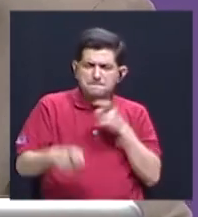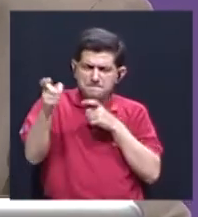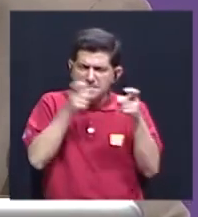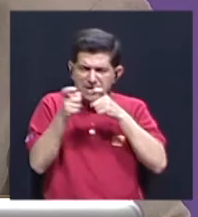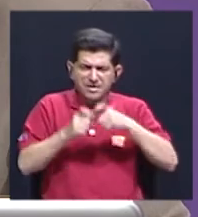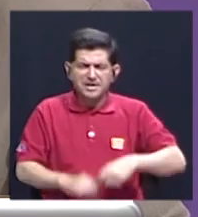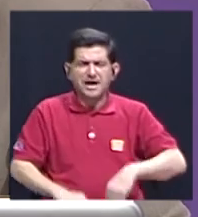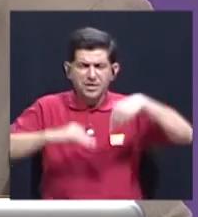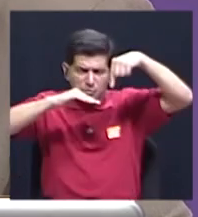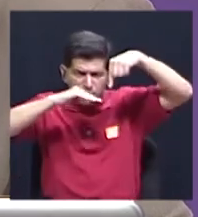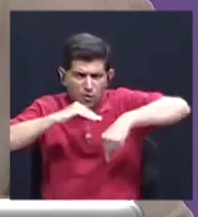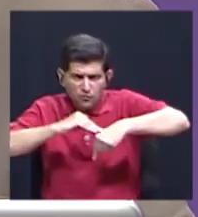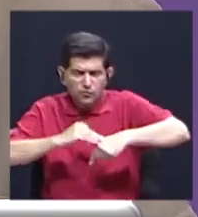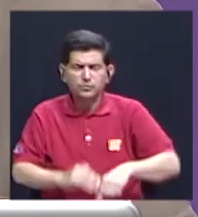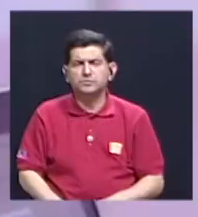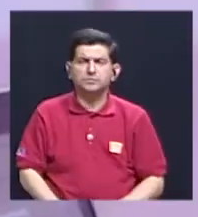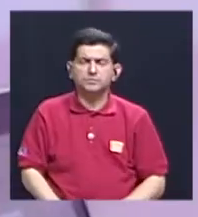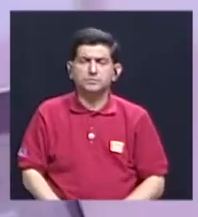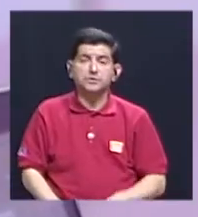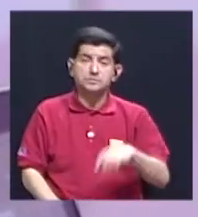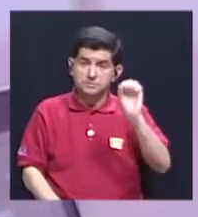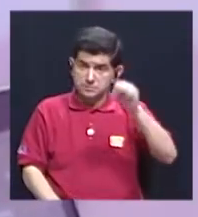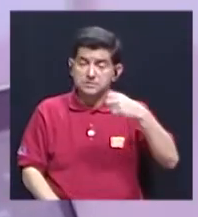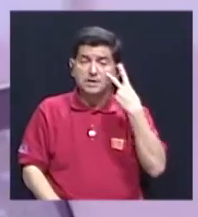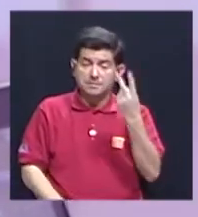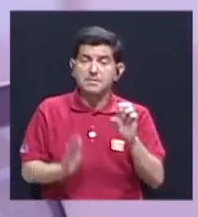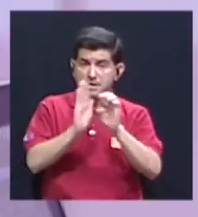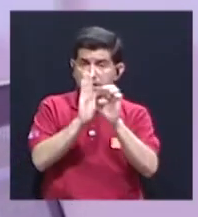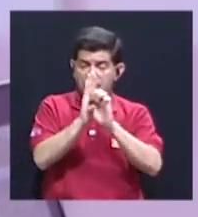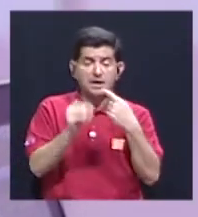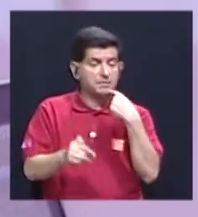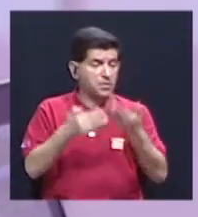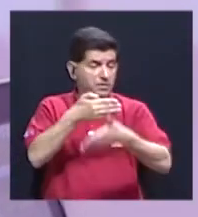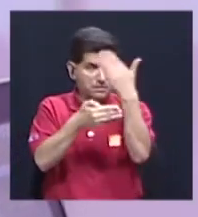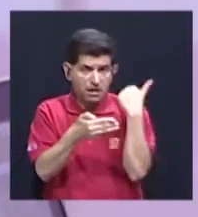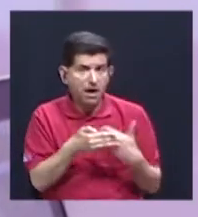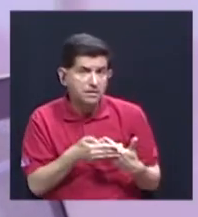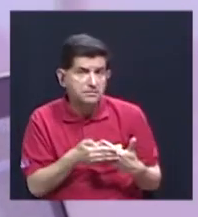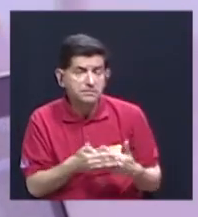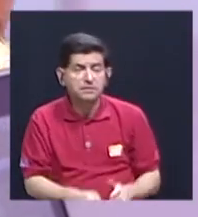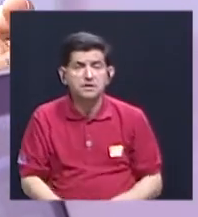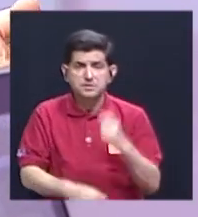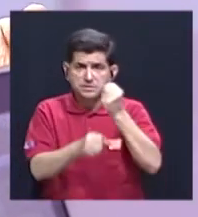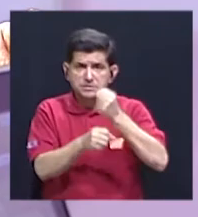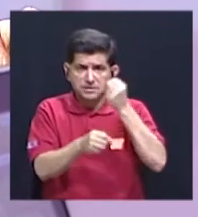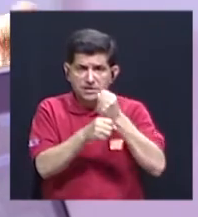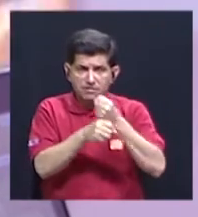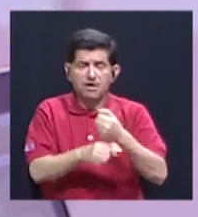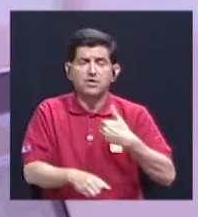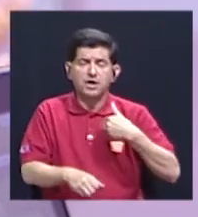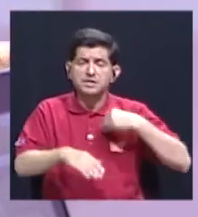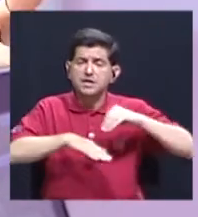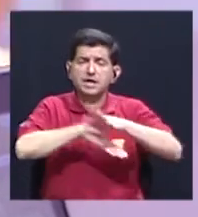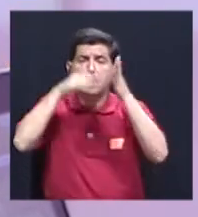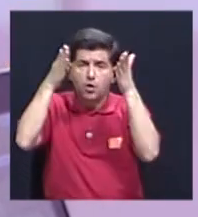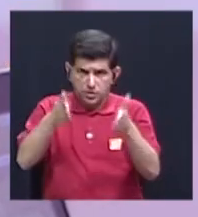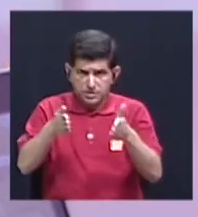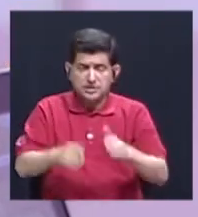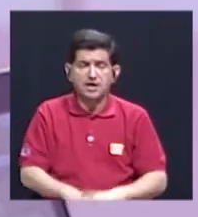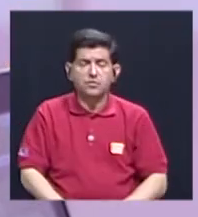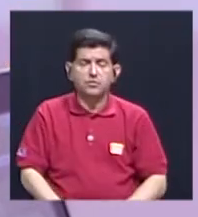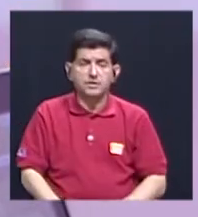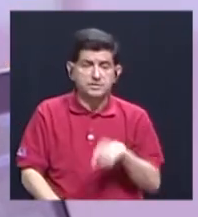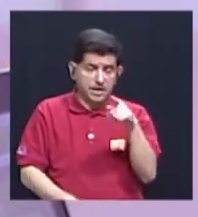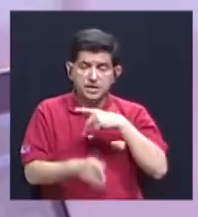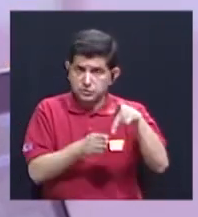enrealizado. Sí, vea que en el ejemplo que le ponía del trabajo de las y los orientadores, de los